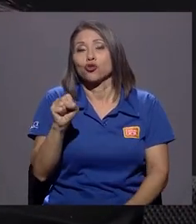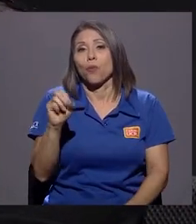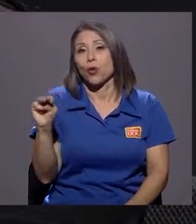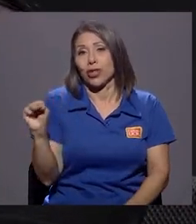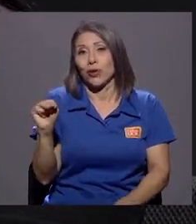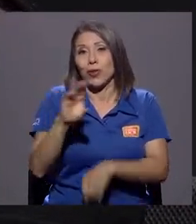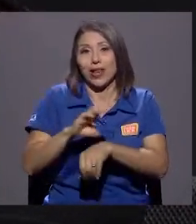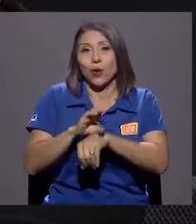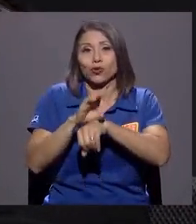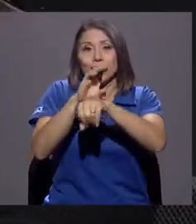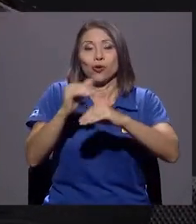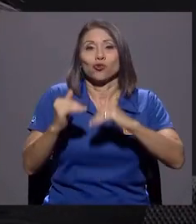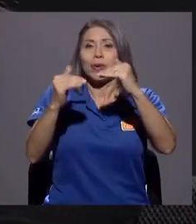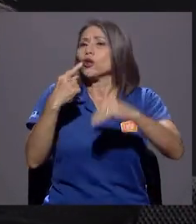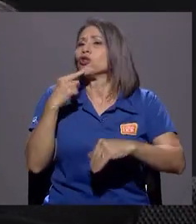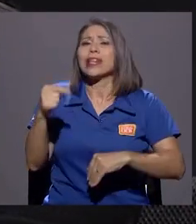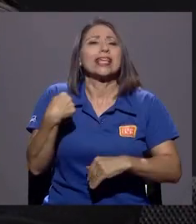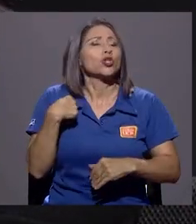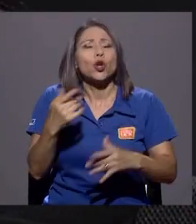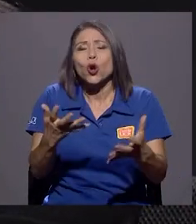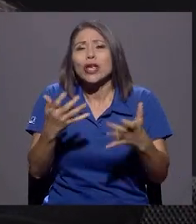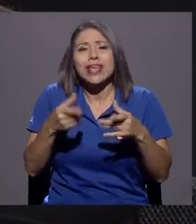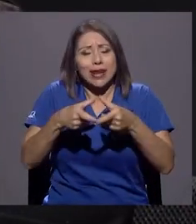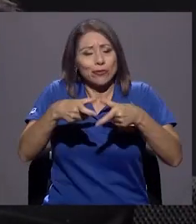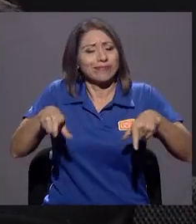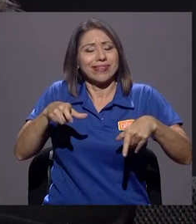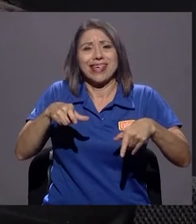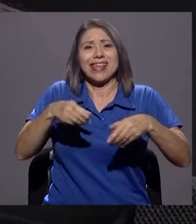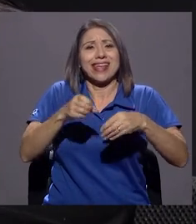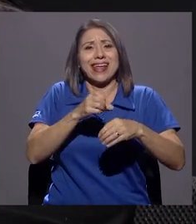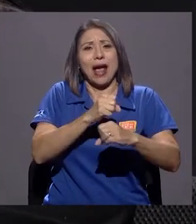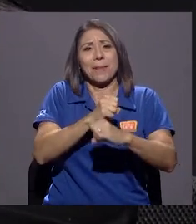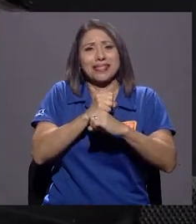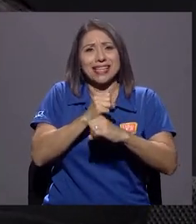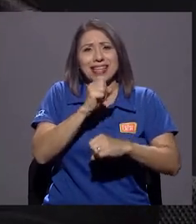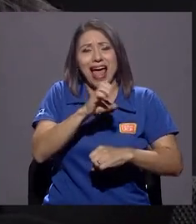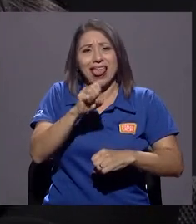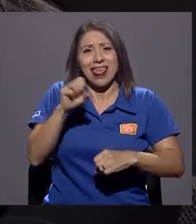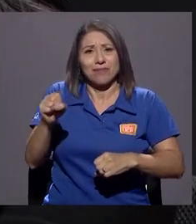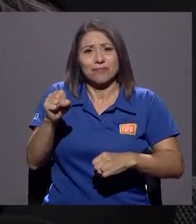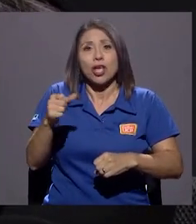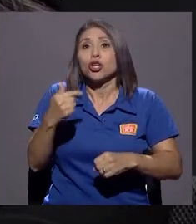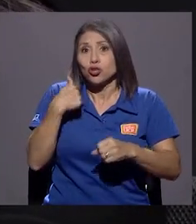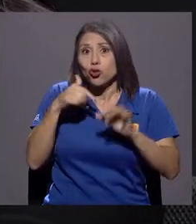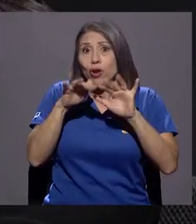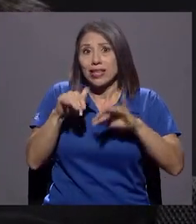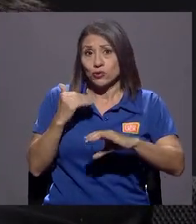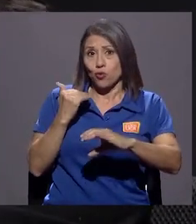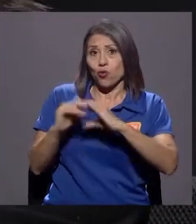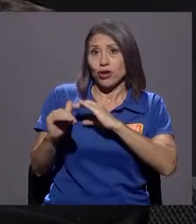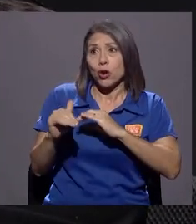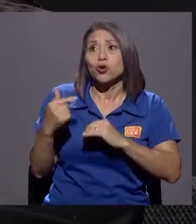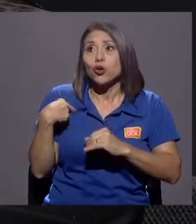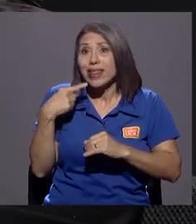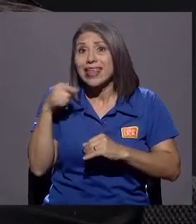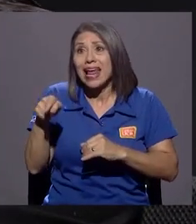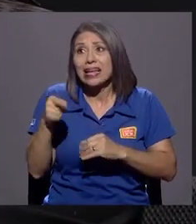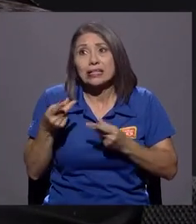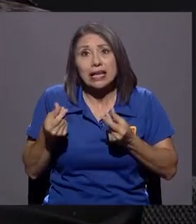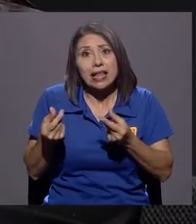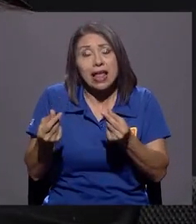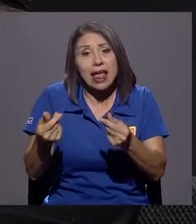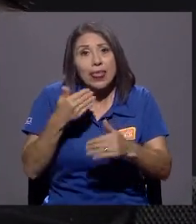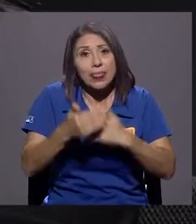tengo en un correo en el que yo le reiteré que necesitaba que se acelerara el trámite de la gestión de traslado porque tenía que mantenerme